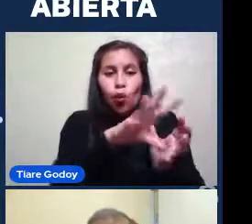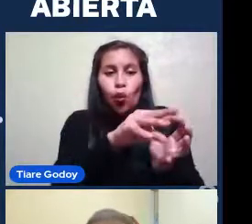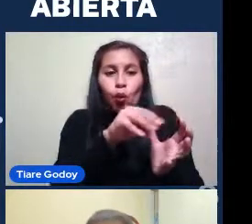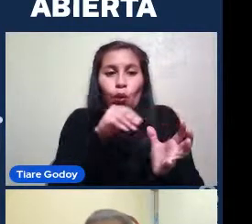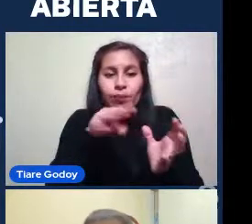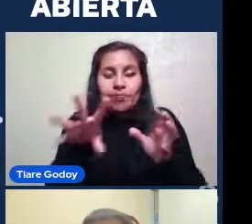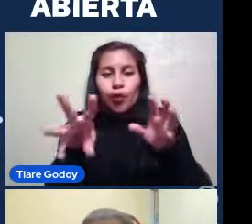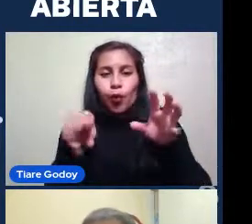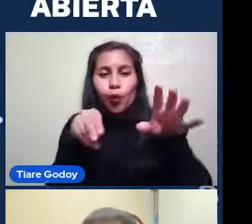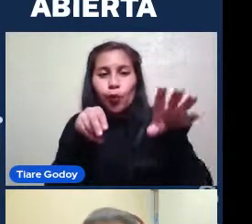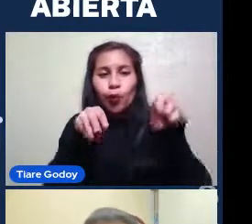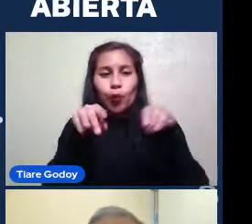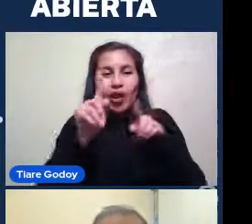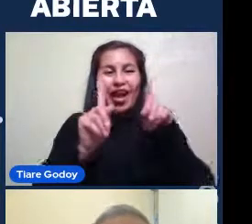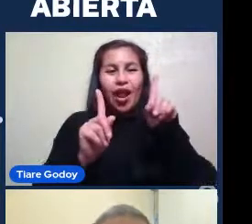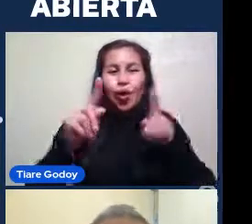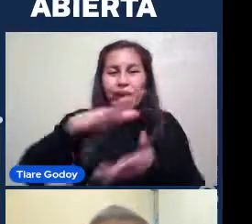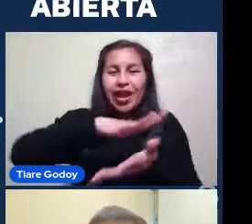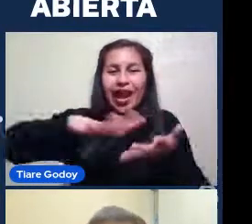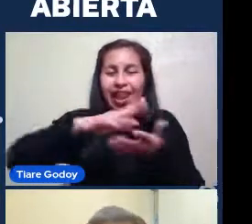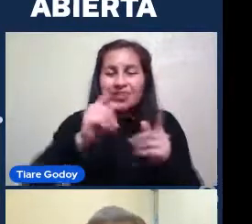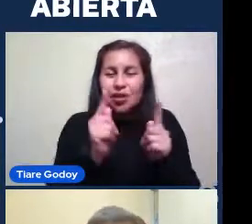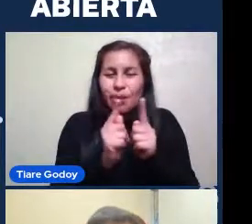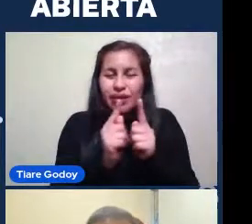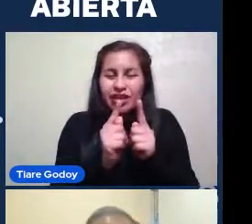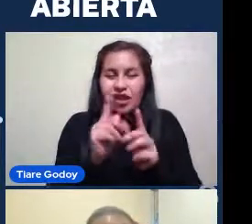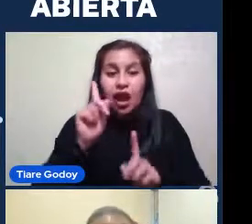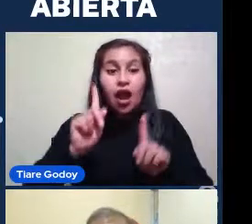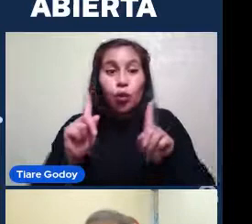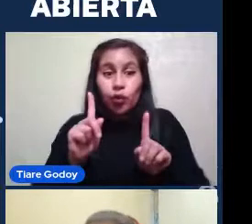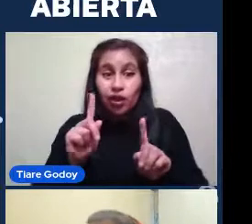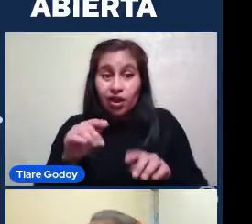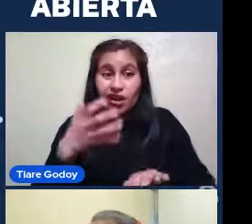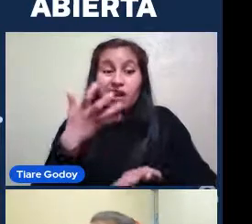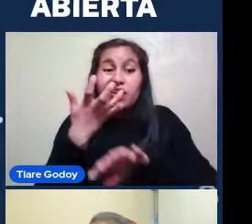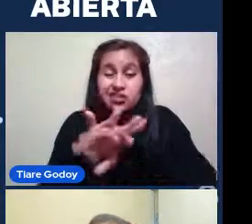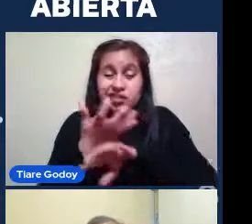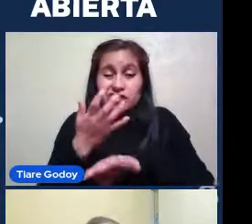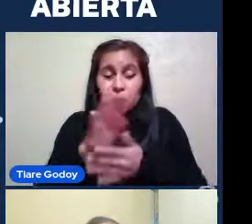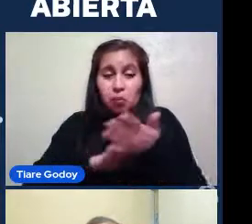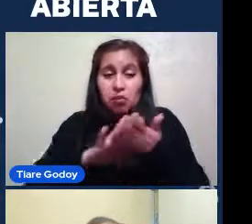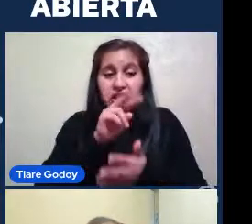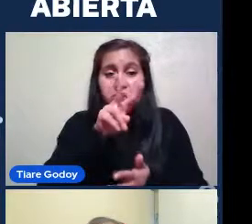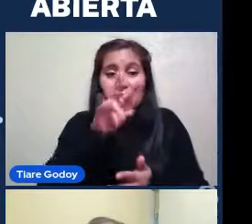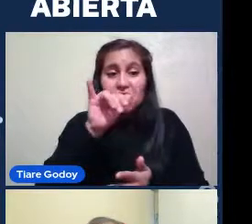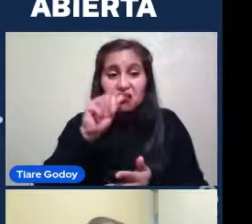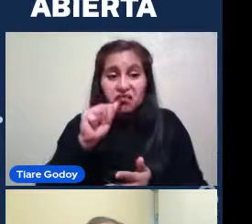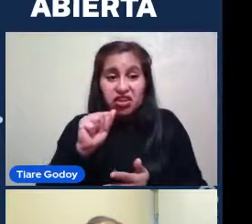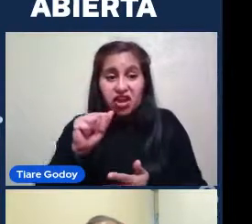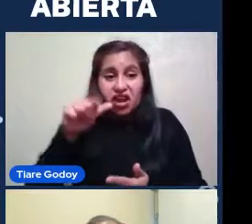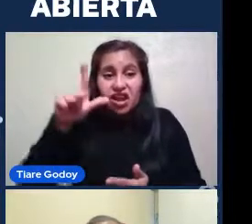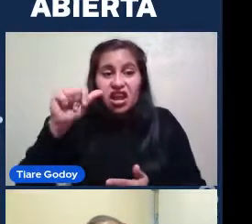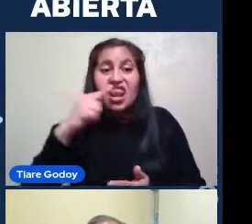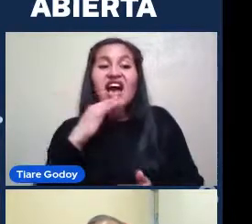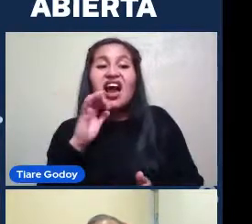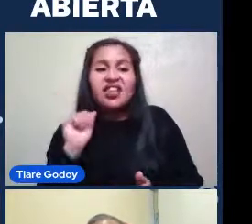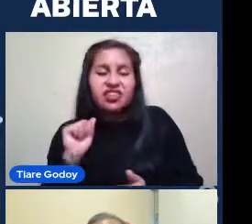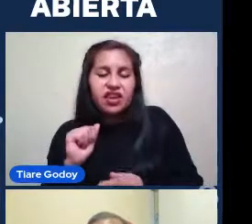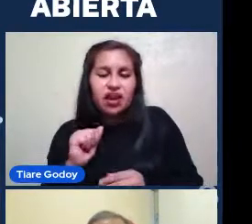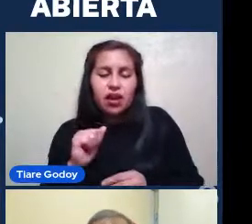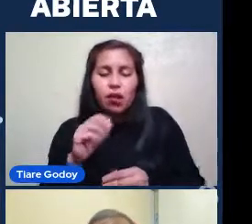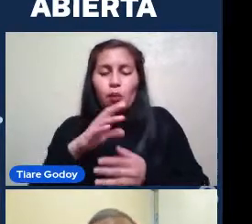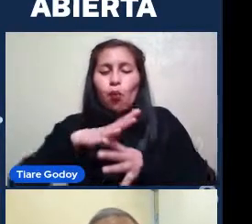Algunas de esas Galaxias pequeñas Aún sobreviven Bien La Vía Láctea Como yo les comentaba Tiene varios satélites No solamente